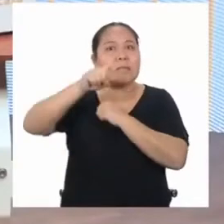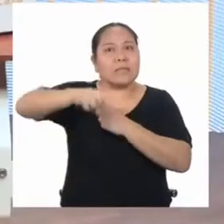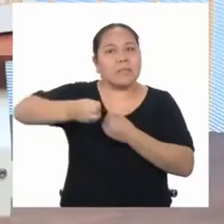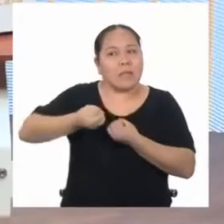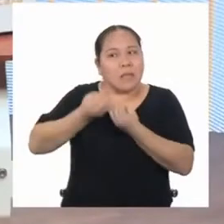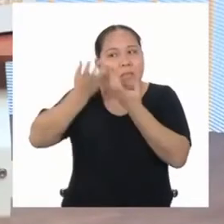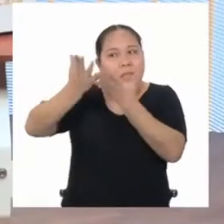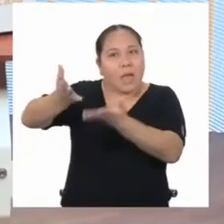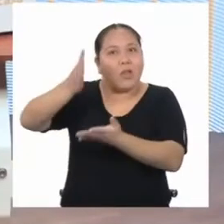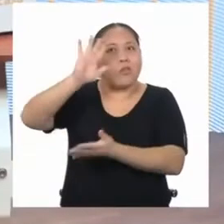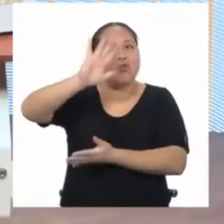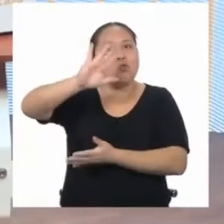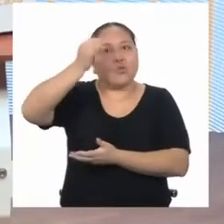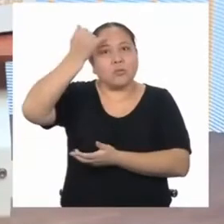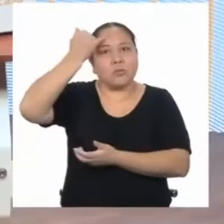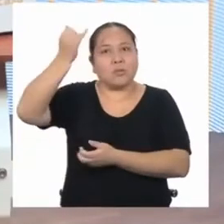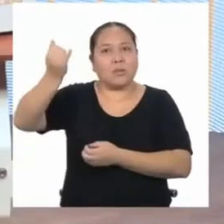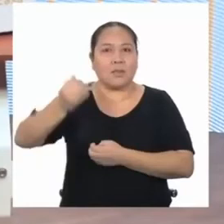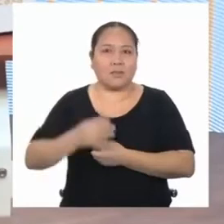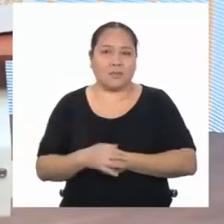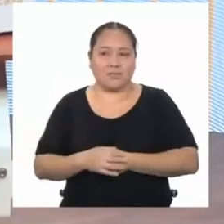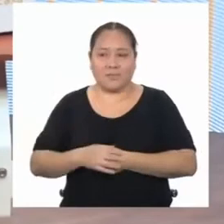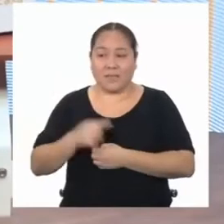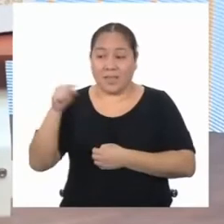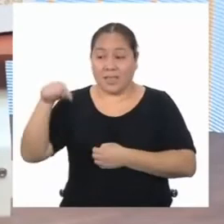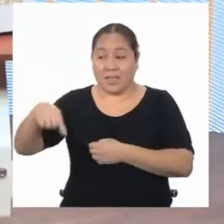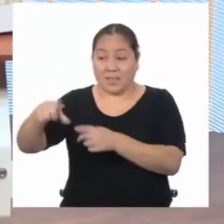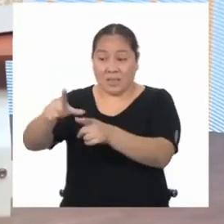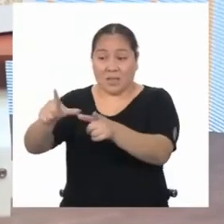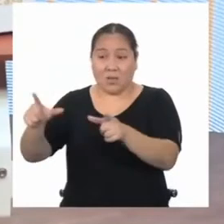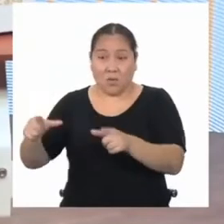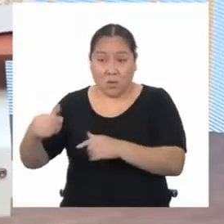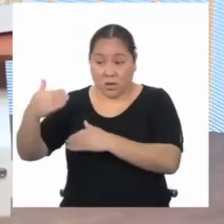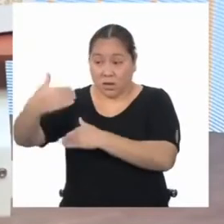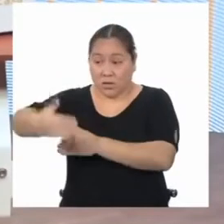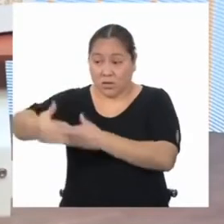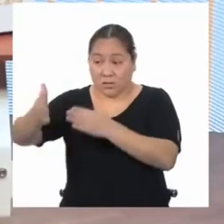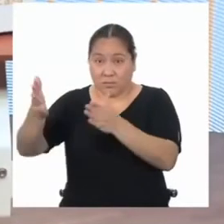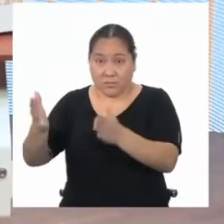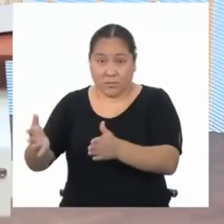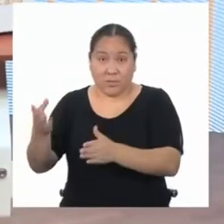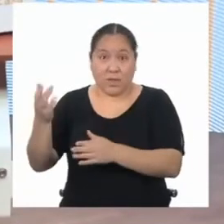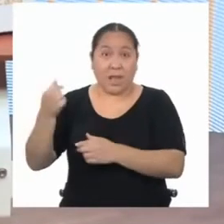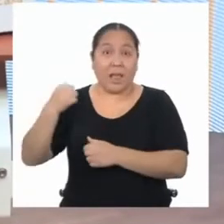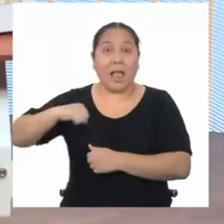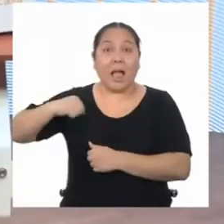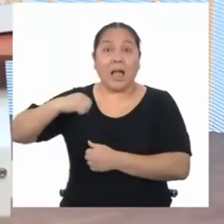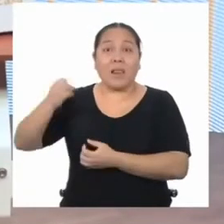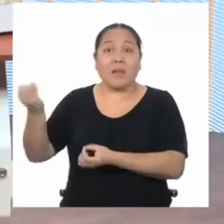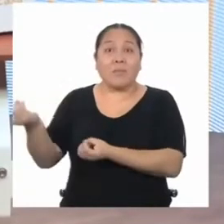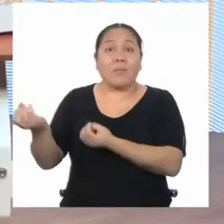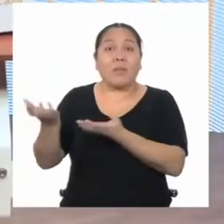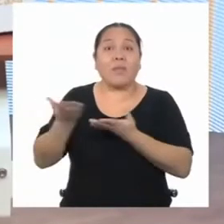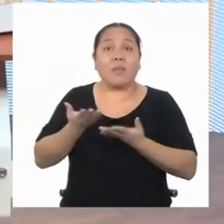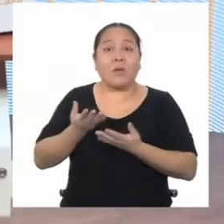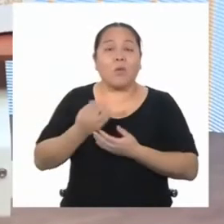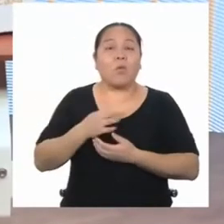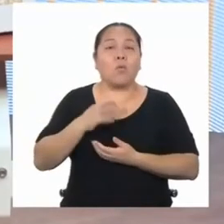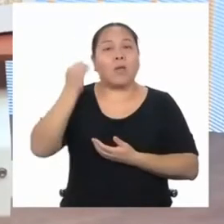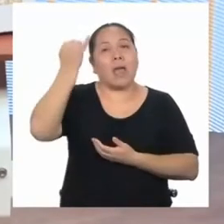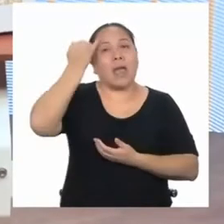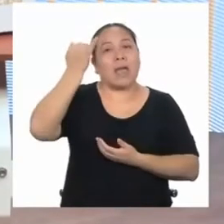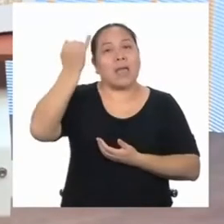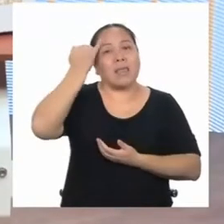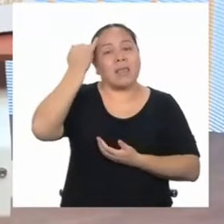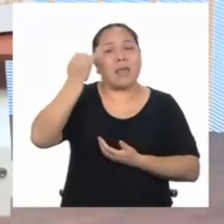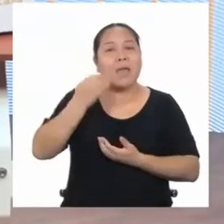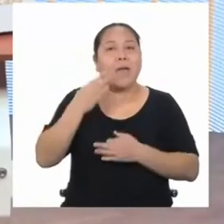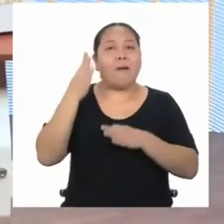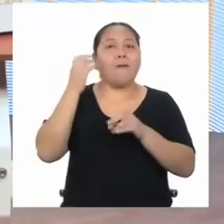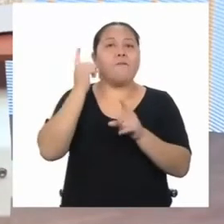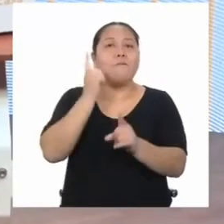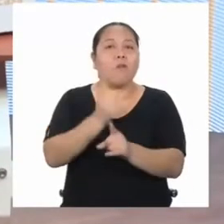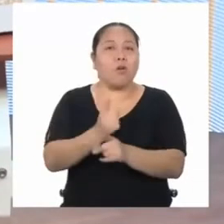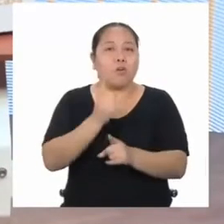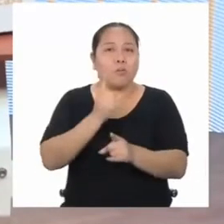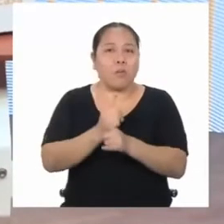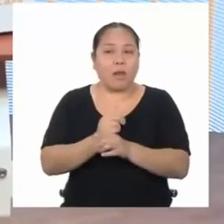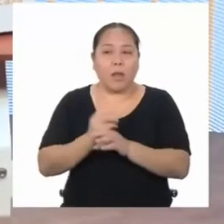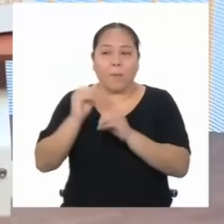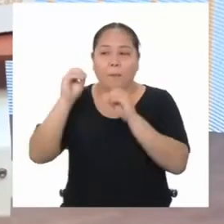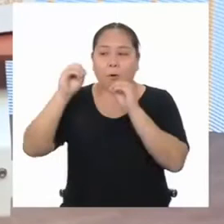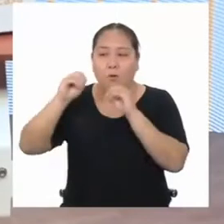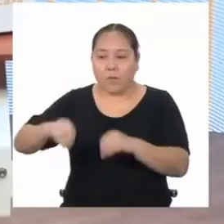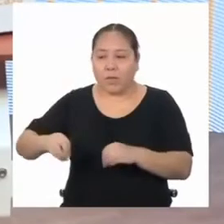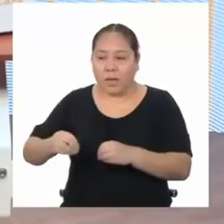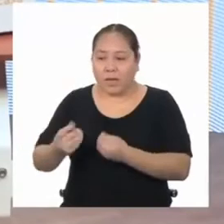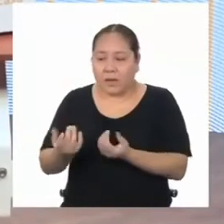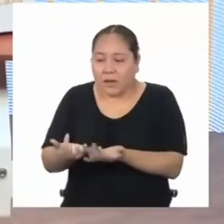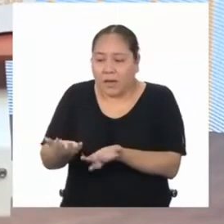Volviendo a la cancha, el alcalde me dijo que había que elaborar una propuesta más formal que incluye un presupuesto para instalar GRAS en la